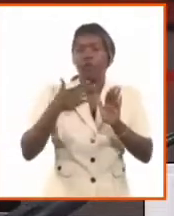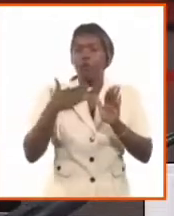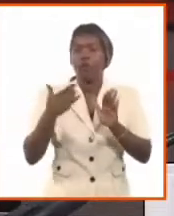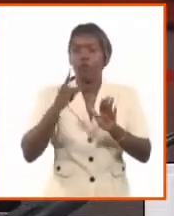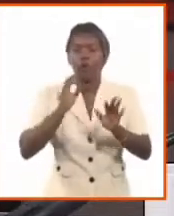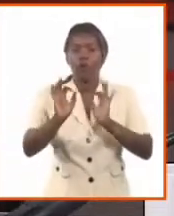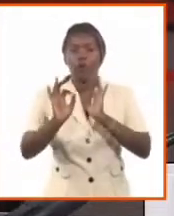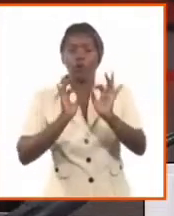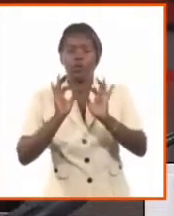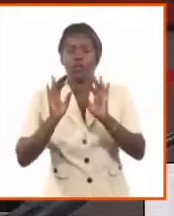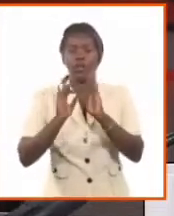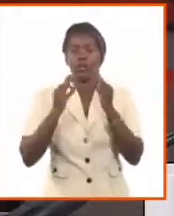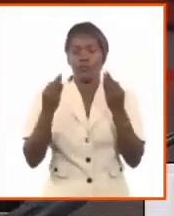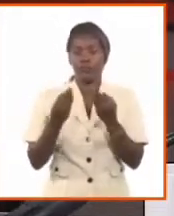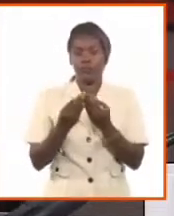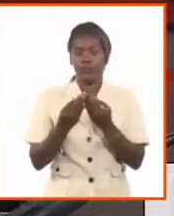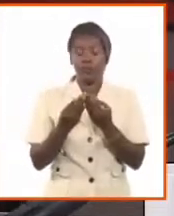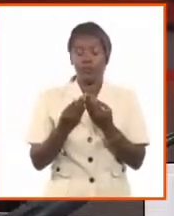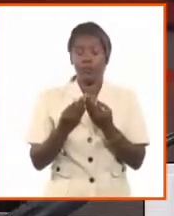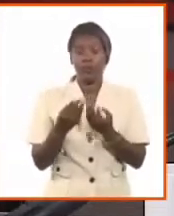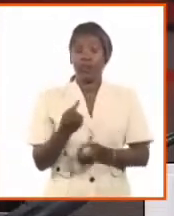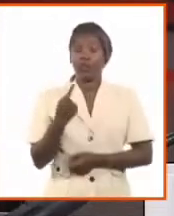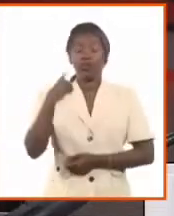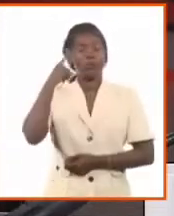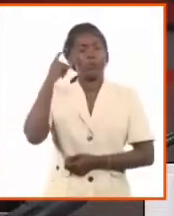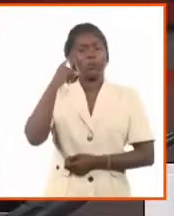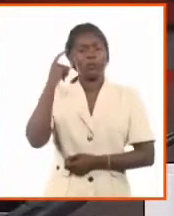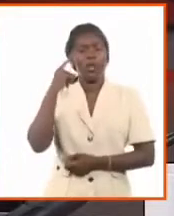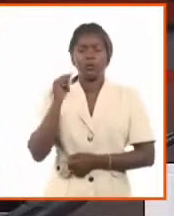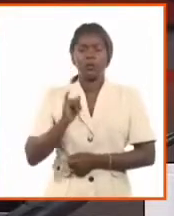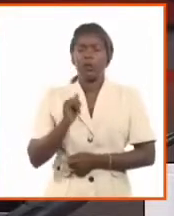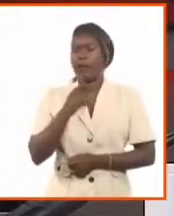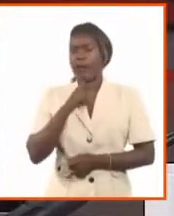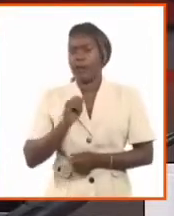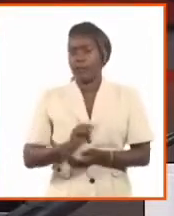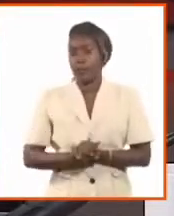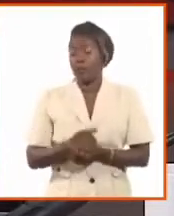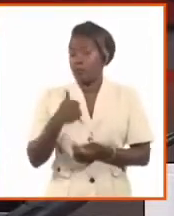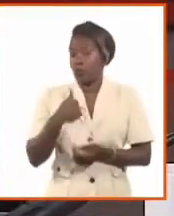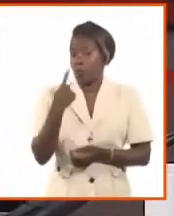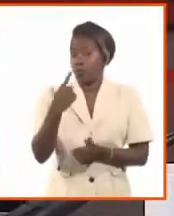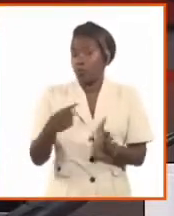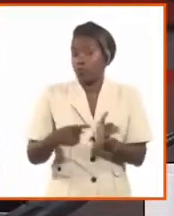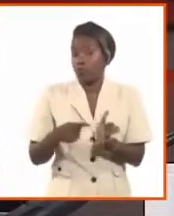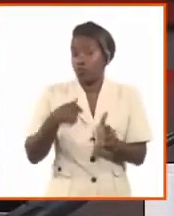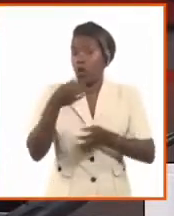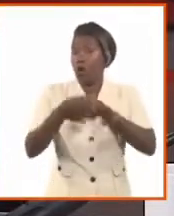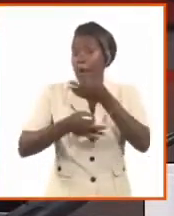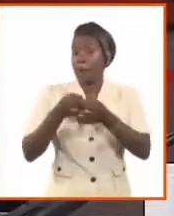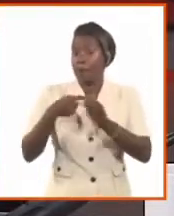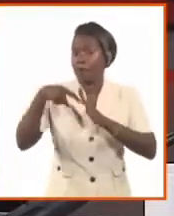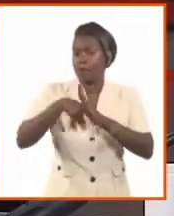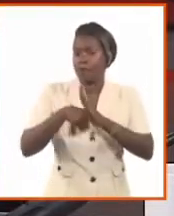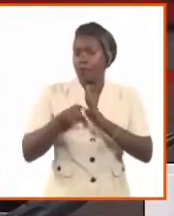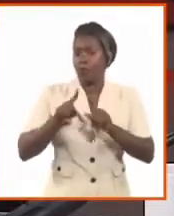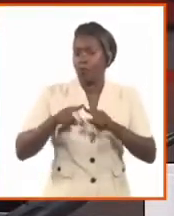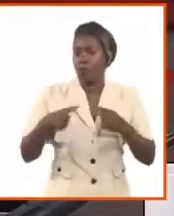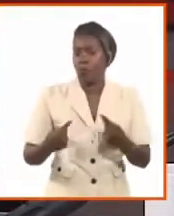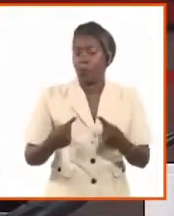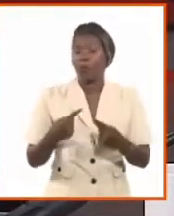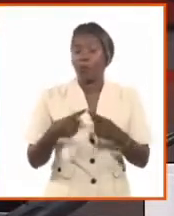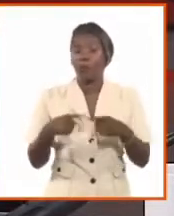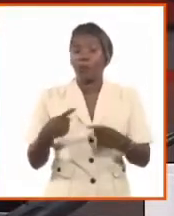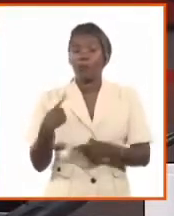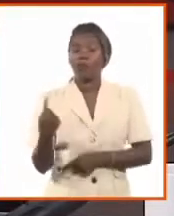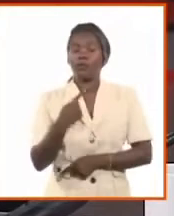en el país. O sea, se está pensando, y esto es algo a lo cual hago especial referencia, a todos